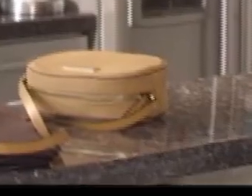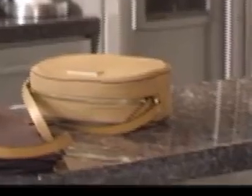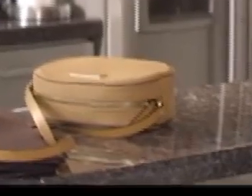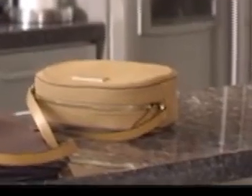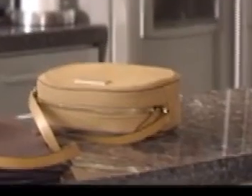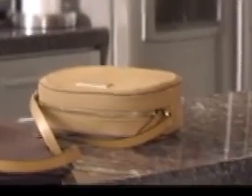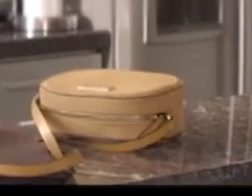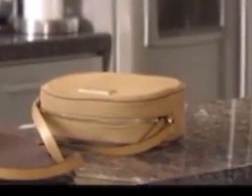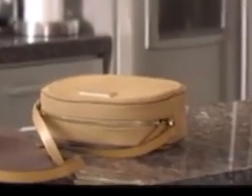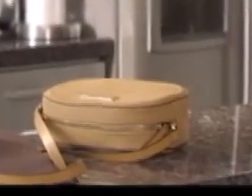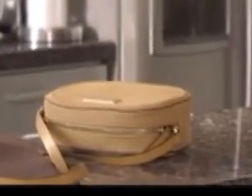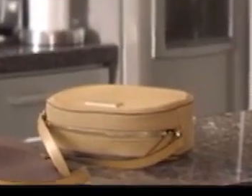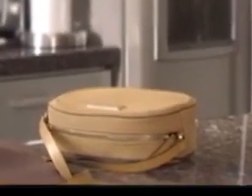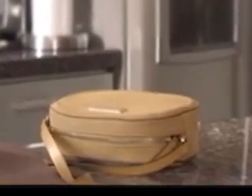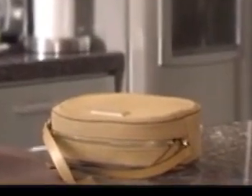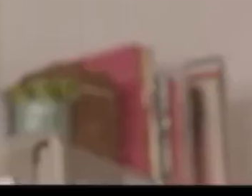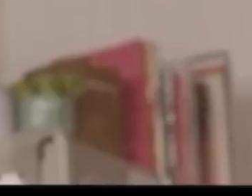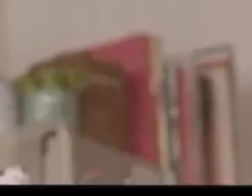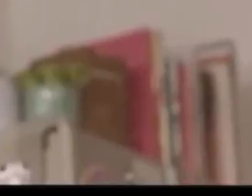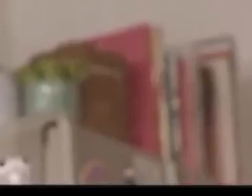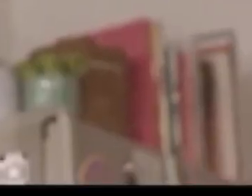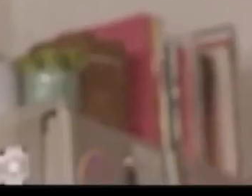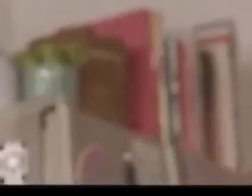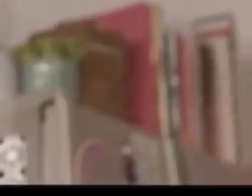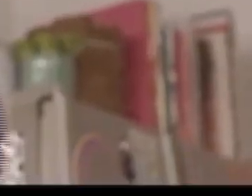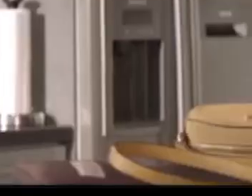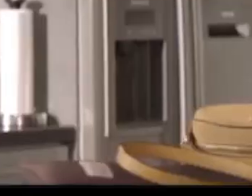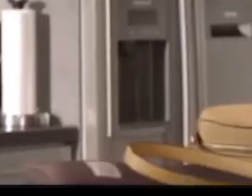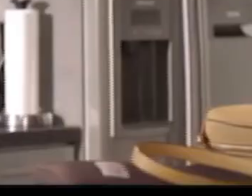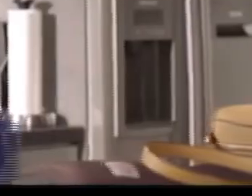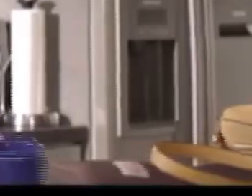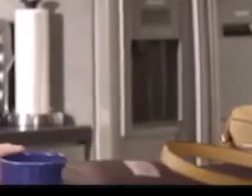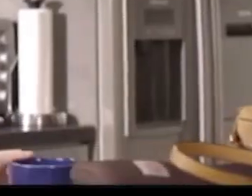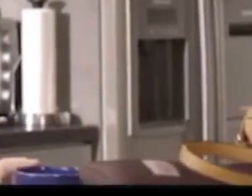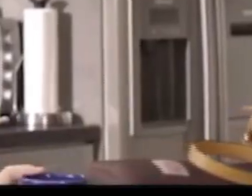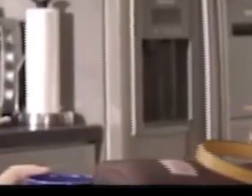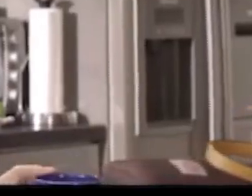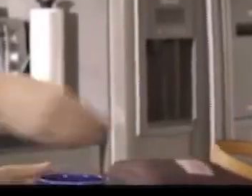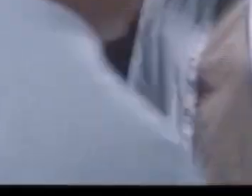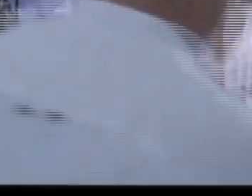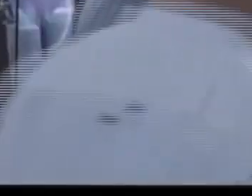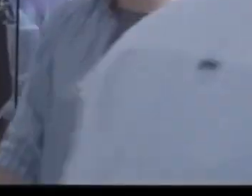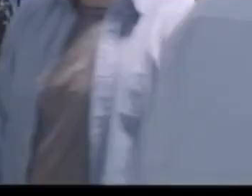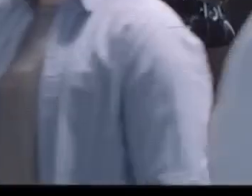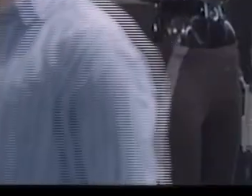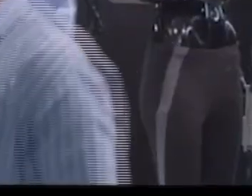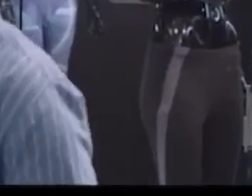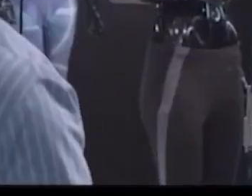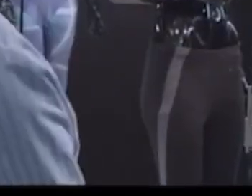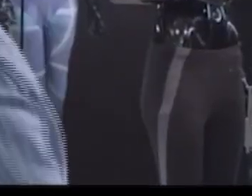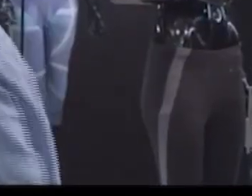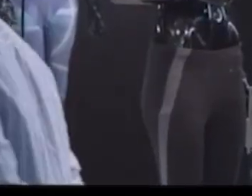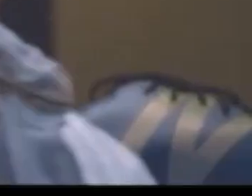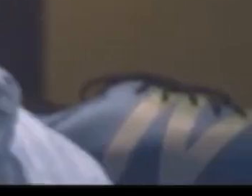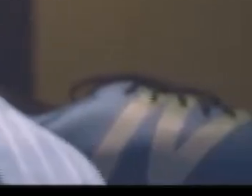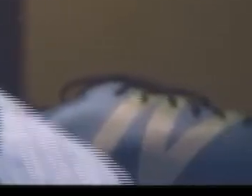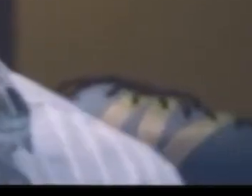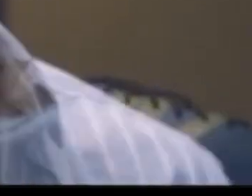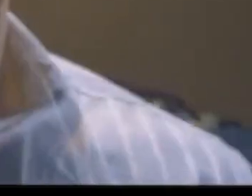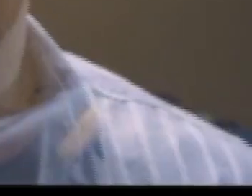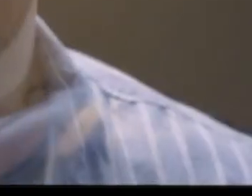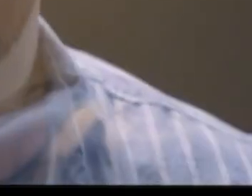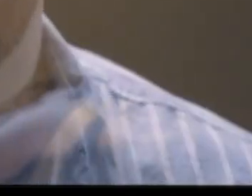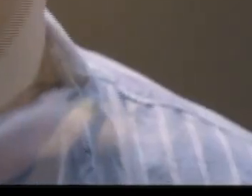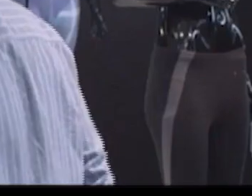A veces nos cuesta ahorrar porque tenemos que sacar tiempo para pasar dinero de una cuenta a otra. Porque aunque nos proponemos